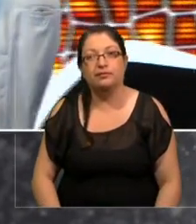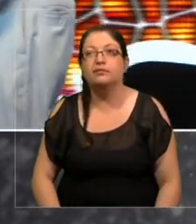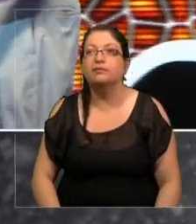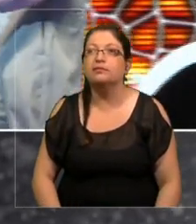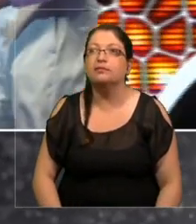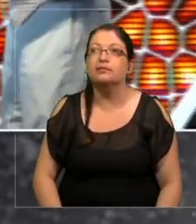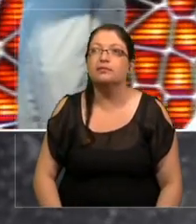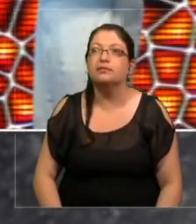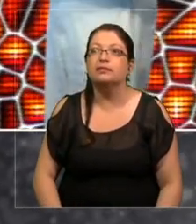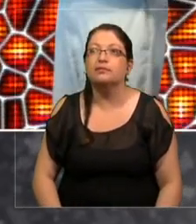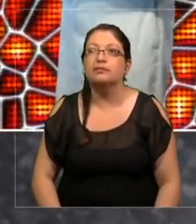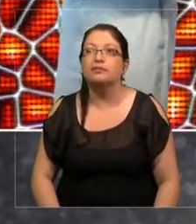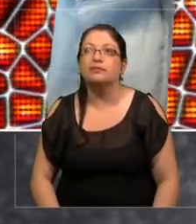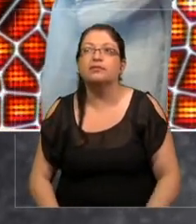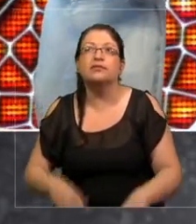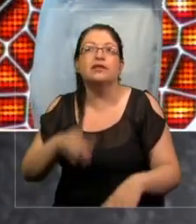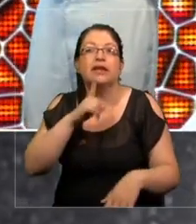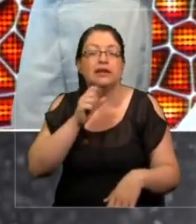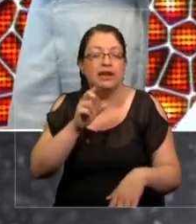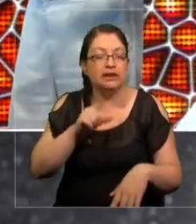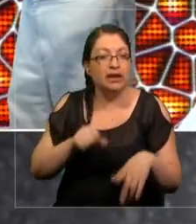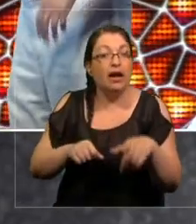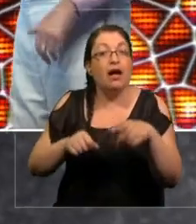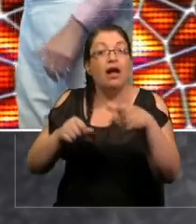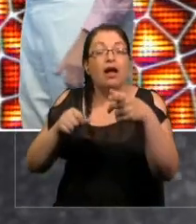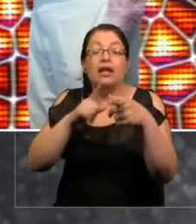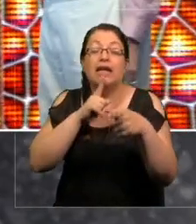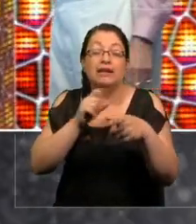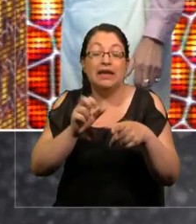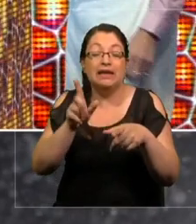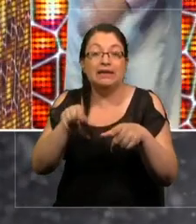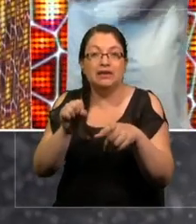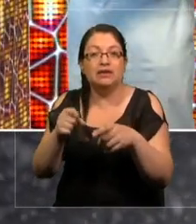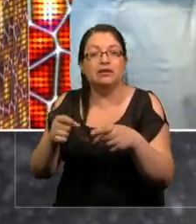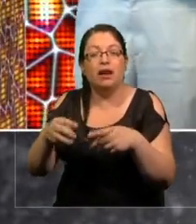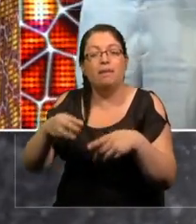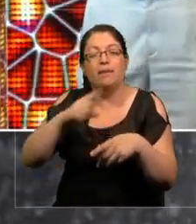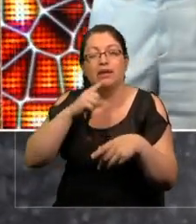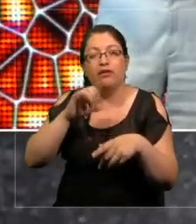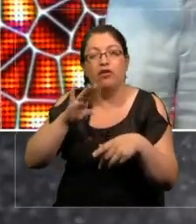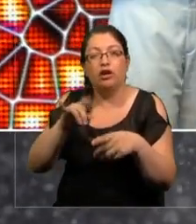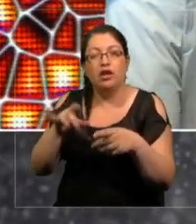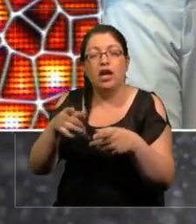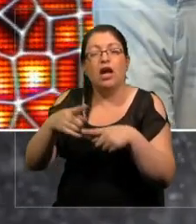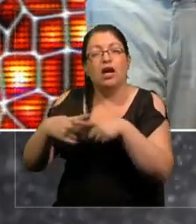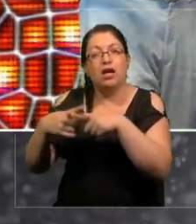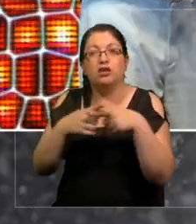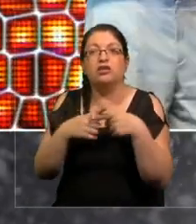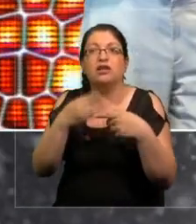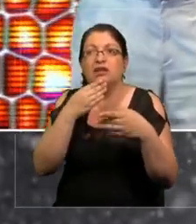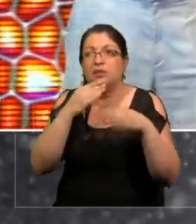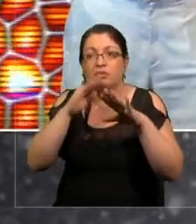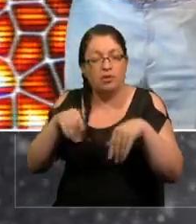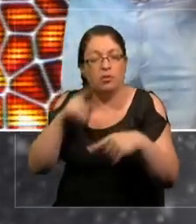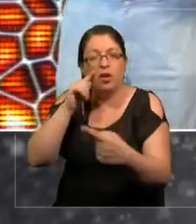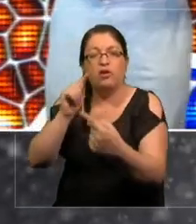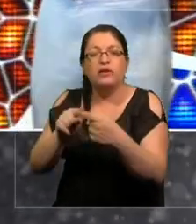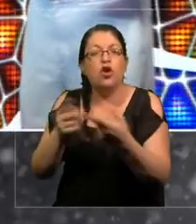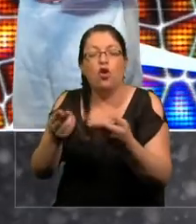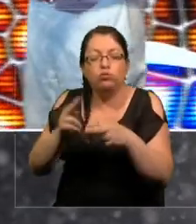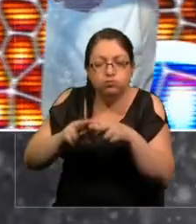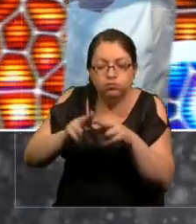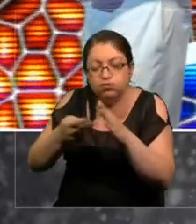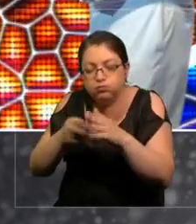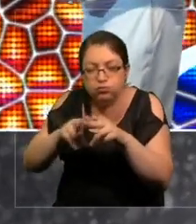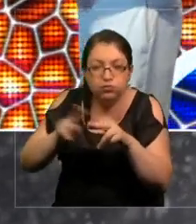metabólica social, tiene mantención, cómo reparar cosas, y también el nuevo crecimiento, nuevas